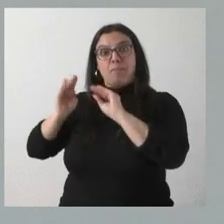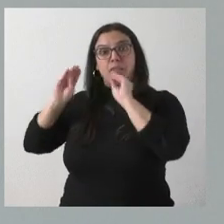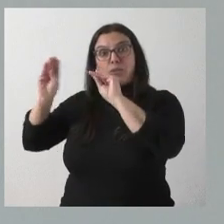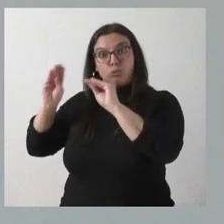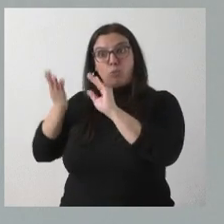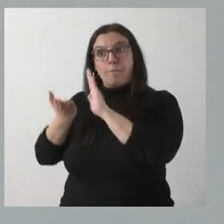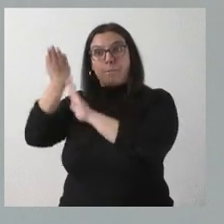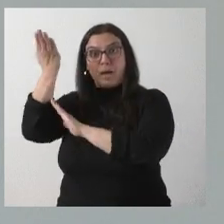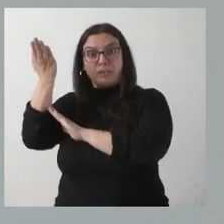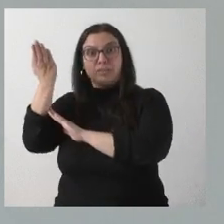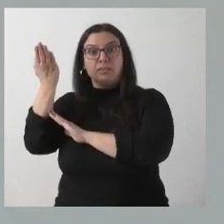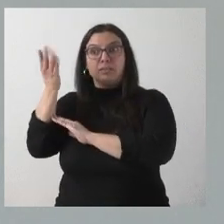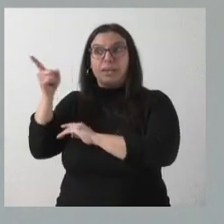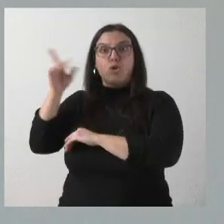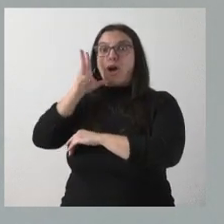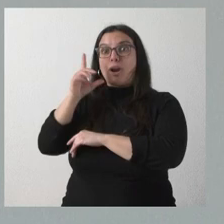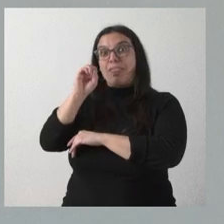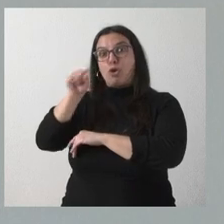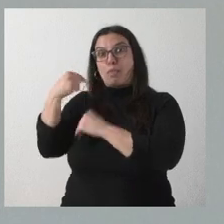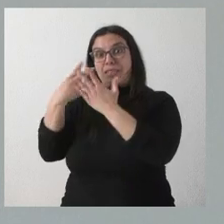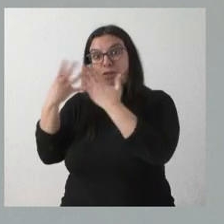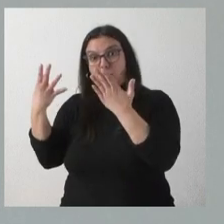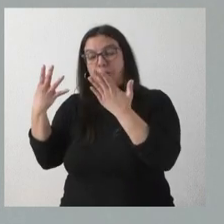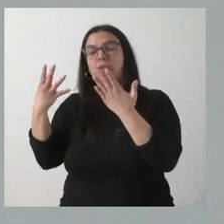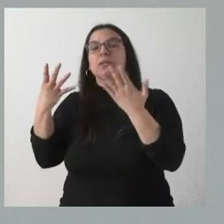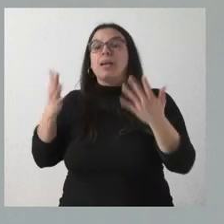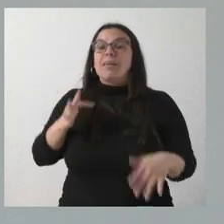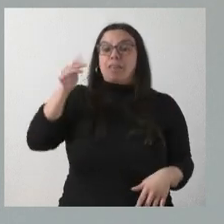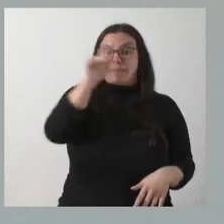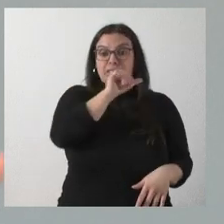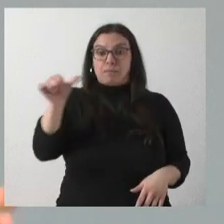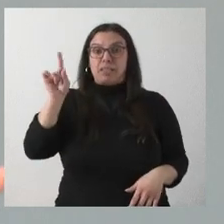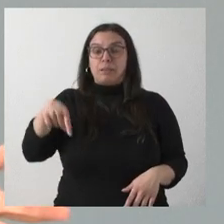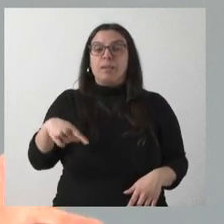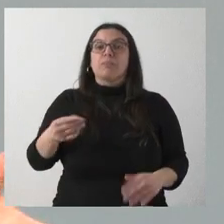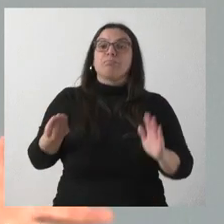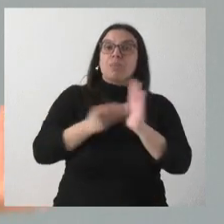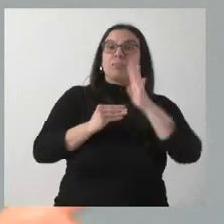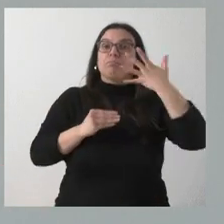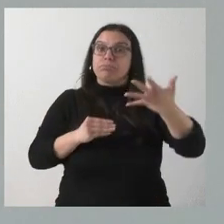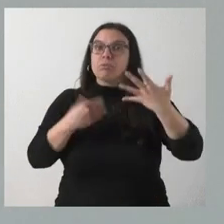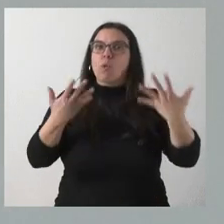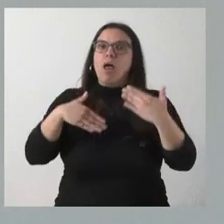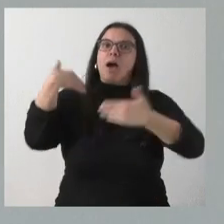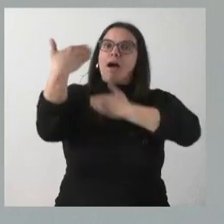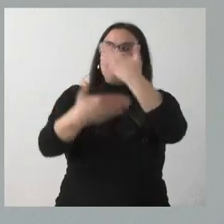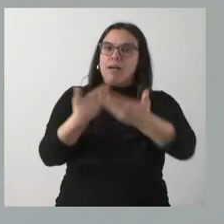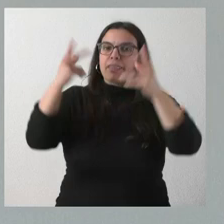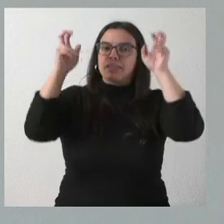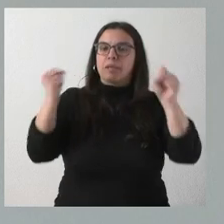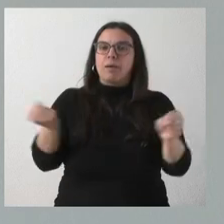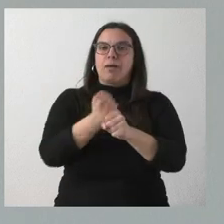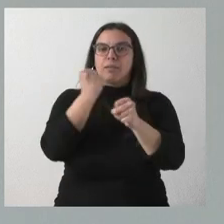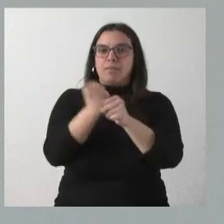cifra suya, que sigue en el 19%. Y que, además, esta misma semana hemos añadido un nuevo avance también en materia de mejoras